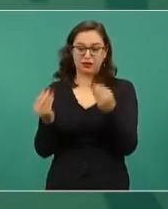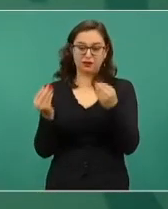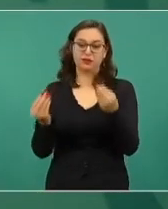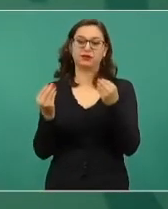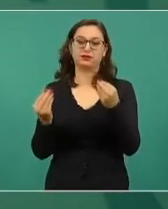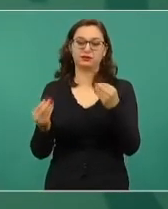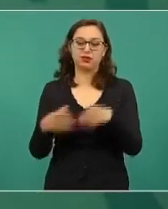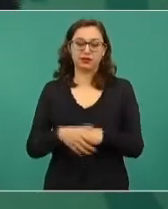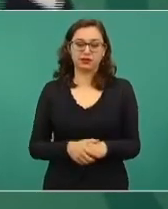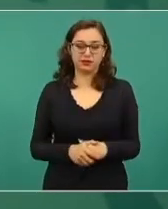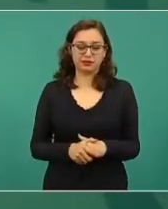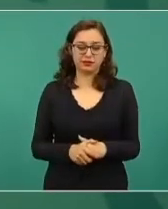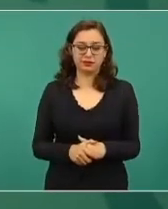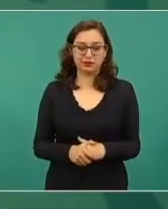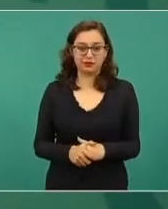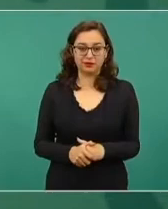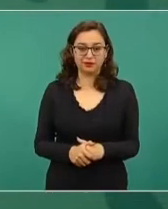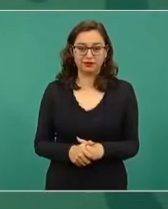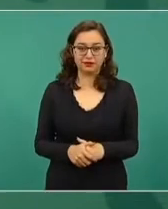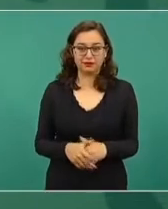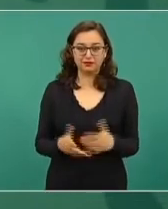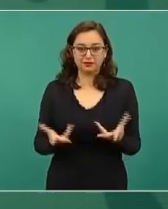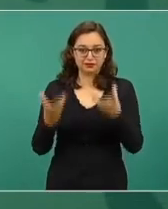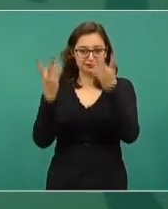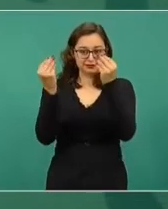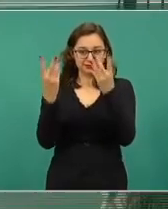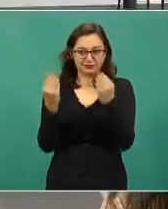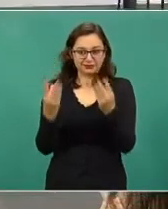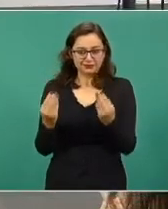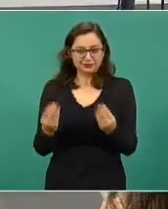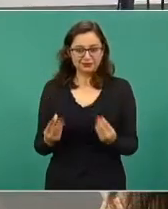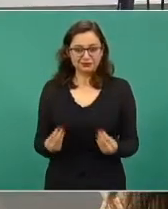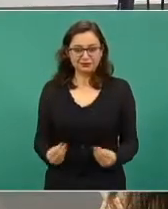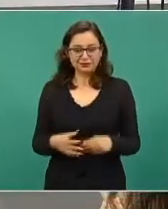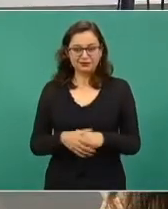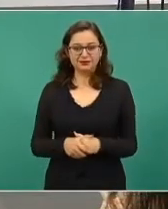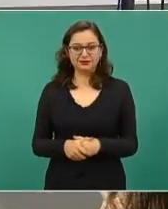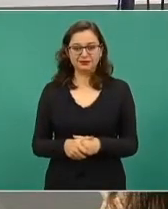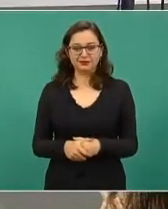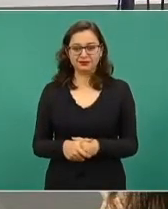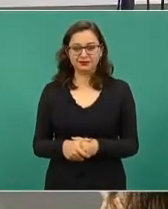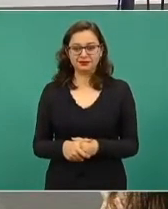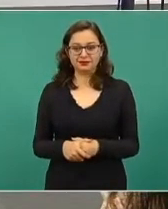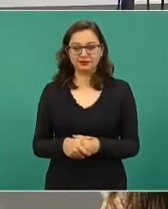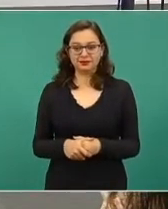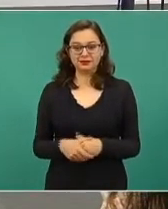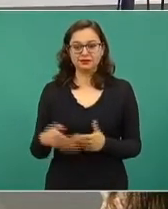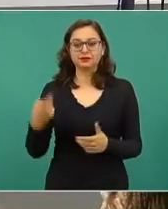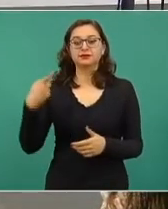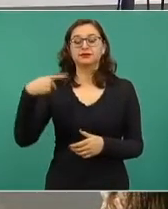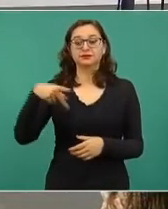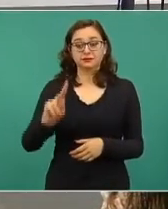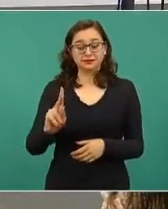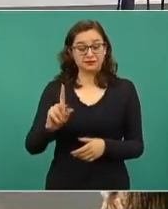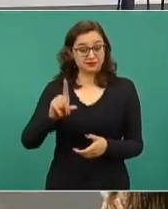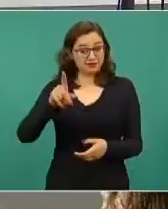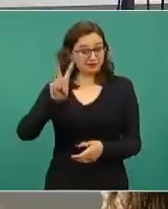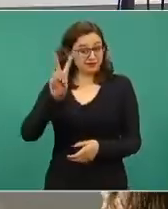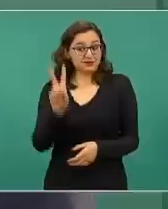muchos más, pero imagínense cuánto odio